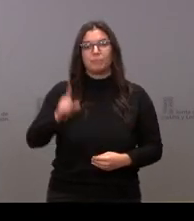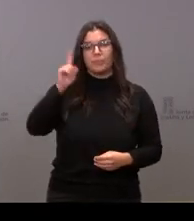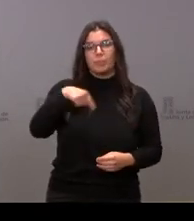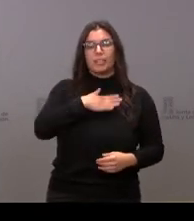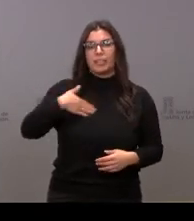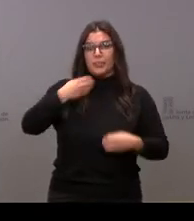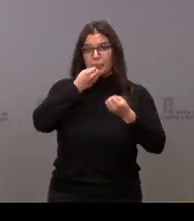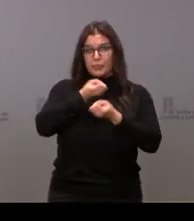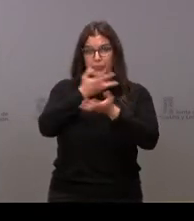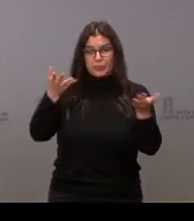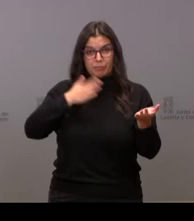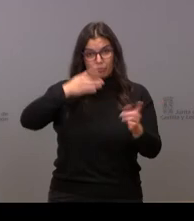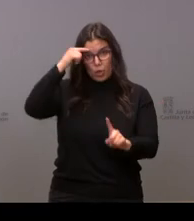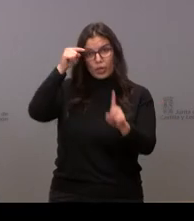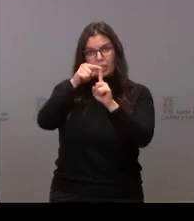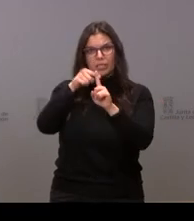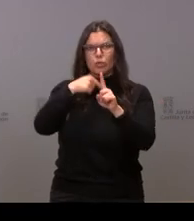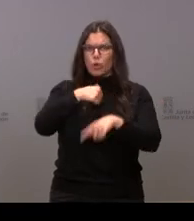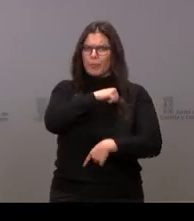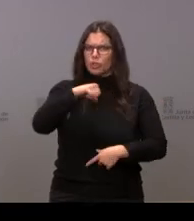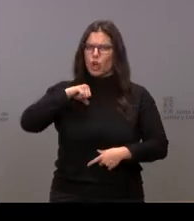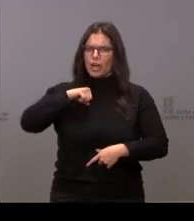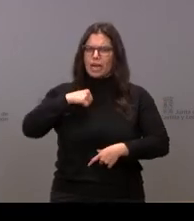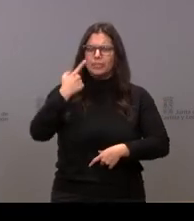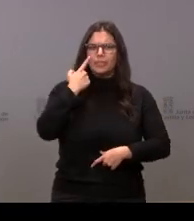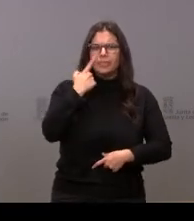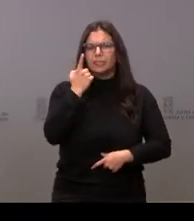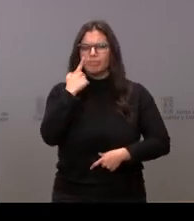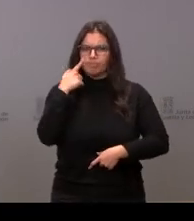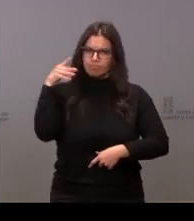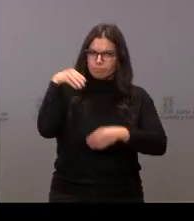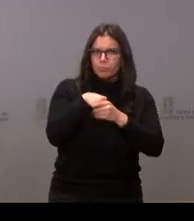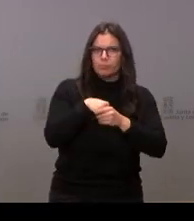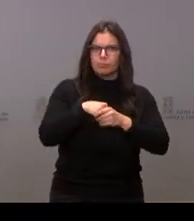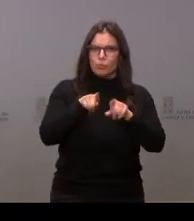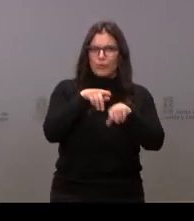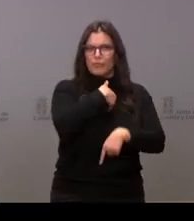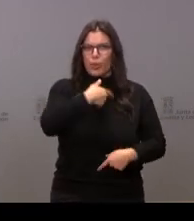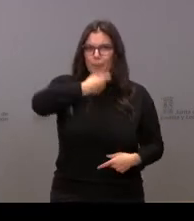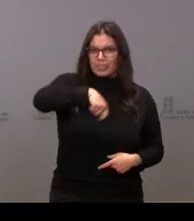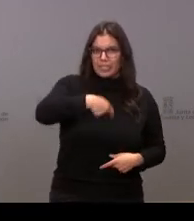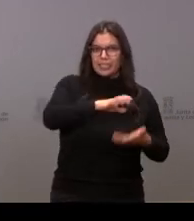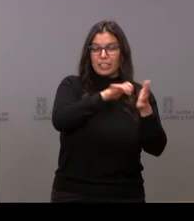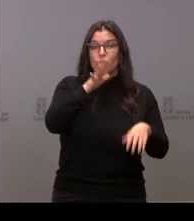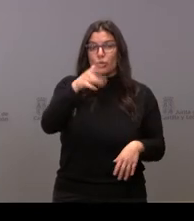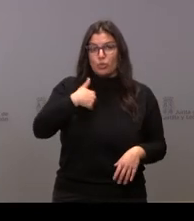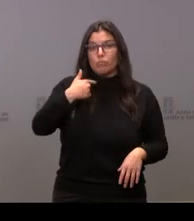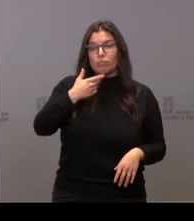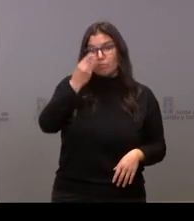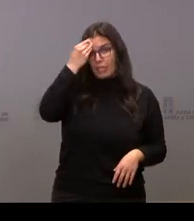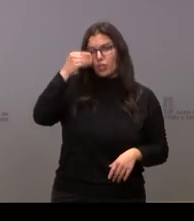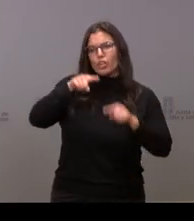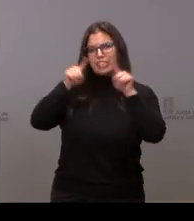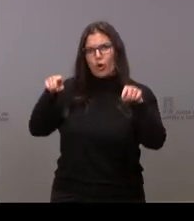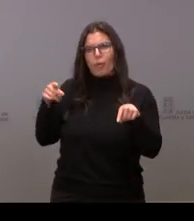trasladarle que es un objetivo en el que me he involucrado personalmente como presidente de Castilla y León, porque entiendo que Segovia lo